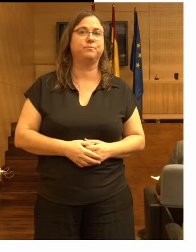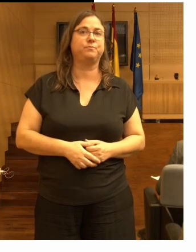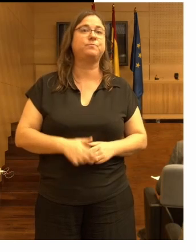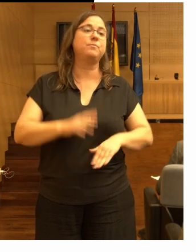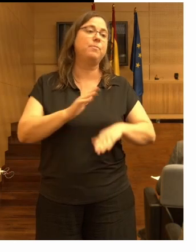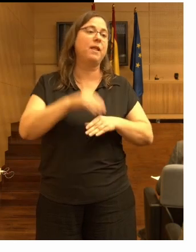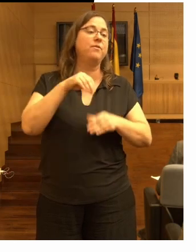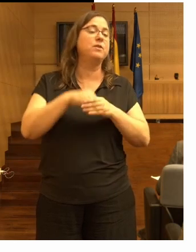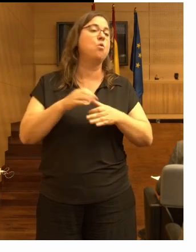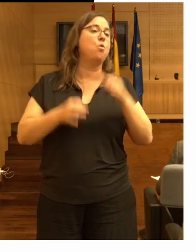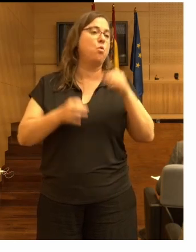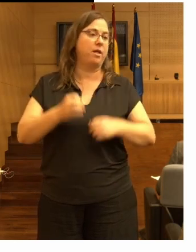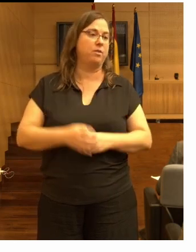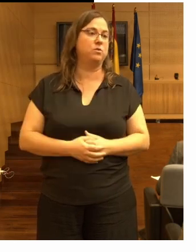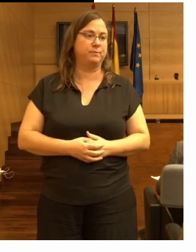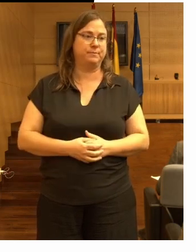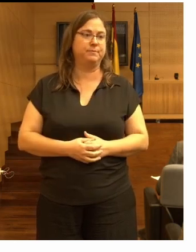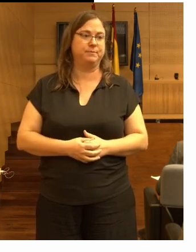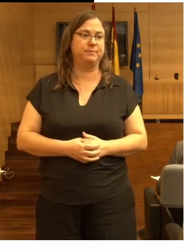juzgados